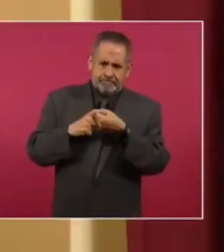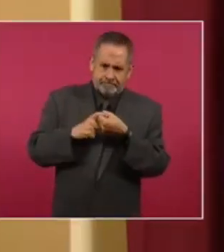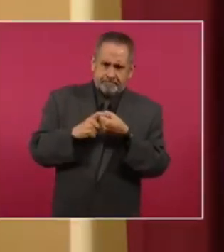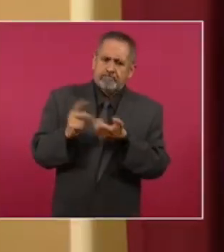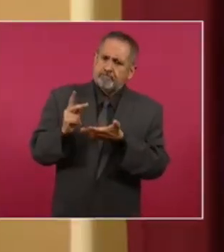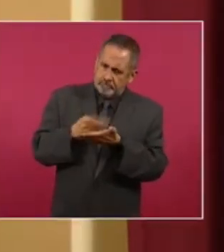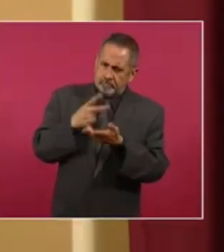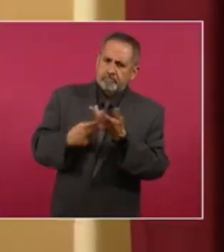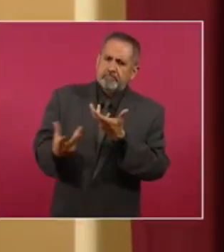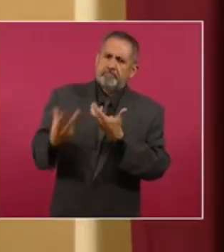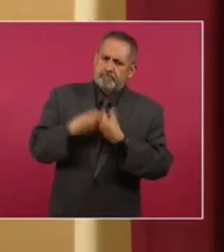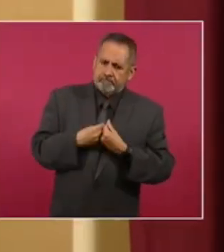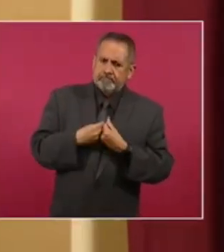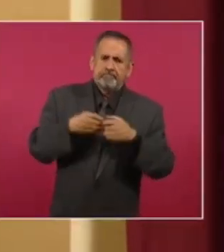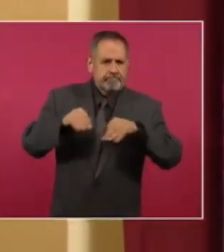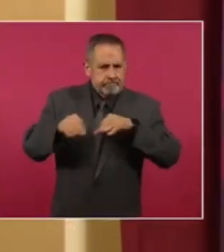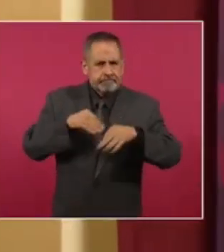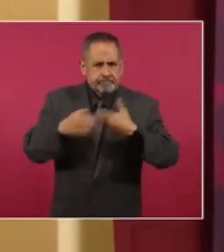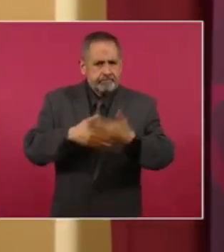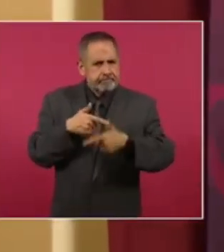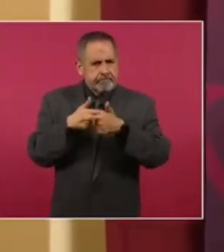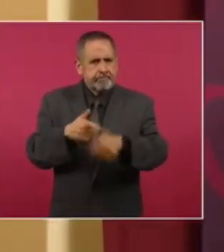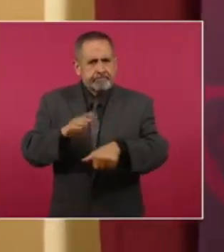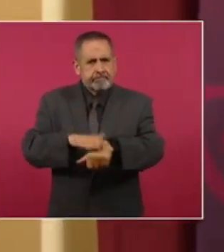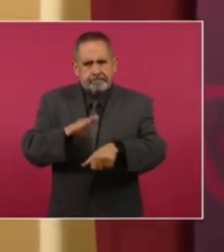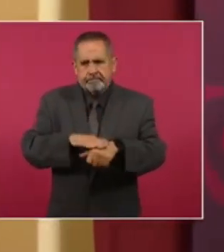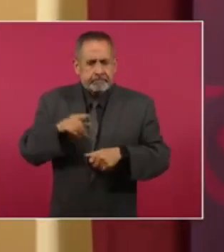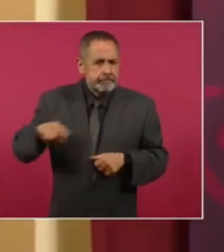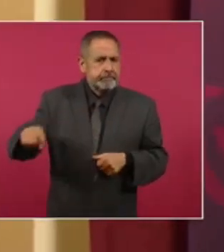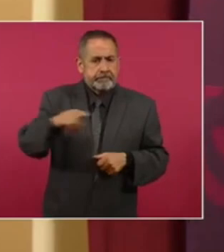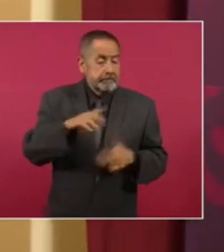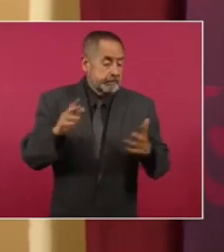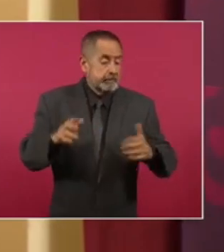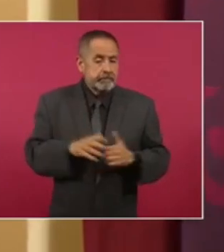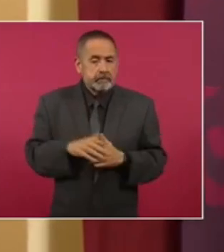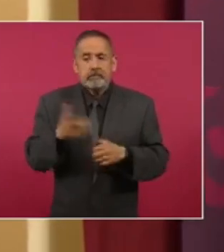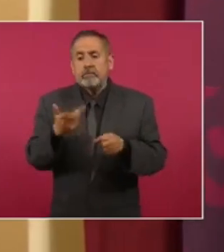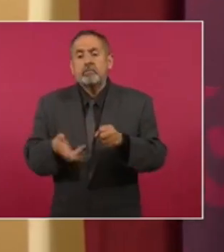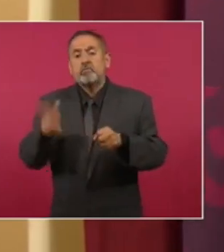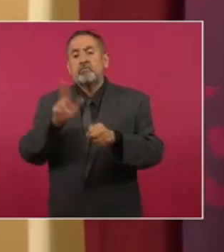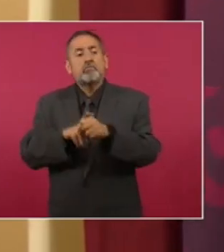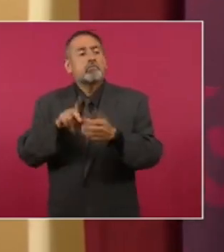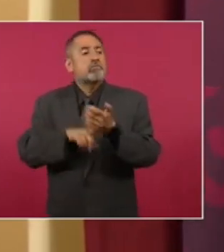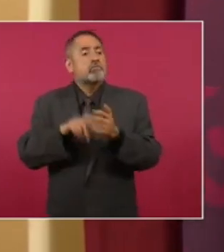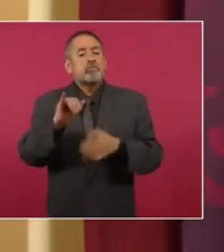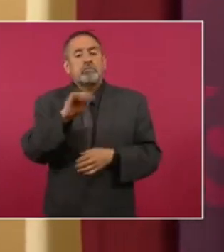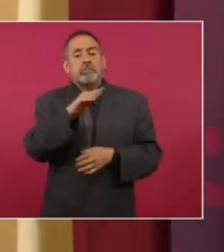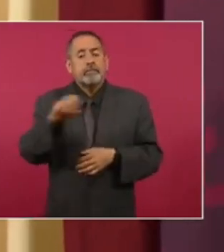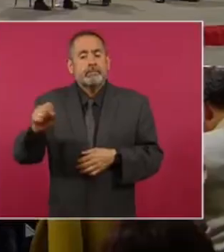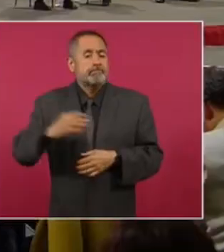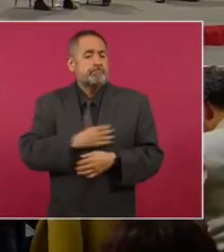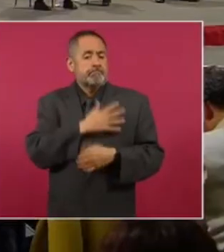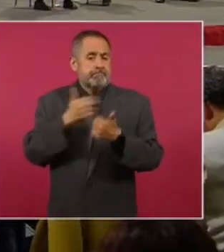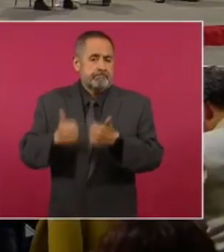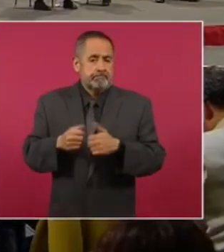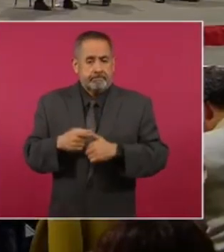mucho por contribuir al sistema de salud, en particular en hospitales de IMSS. Hicimos estos